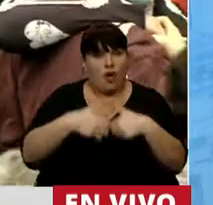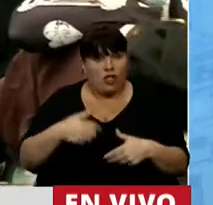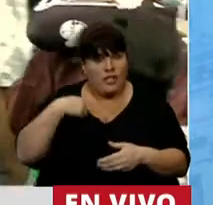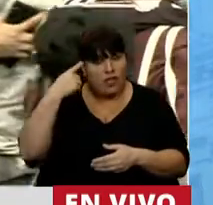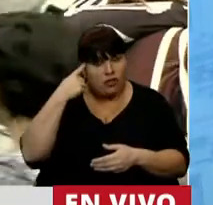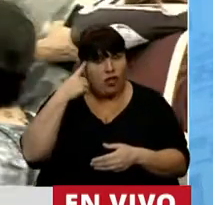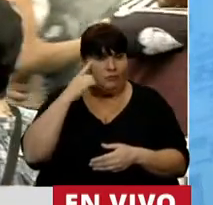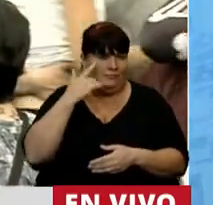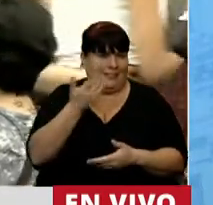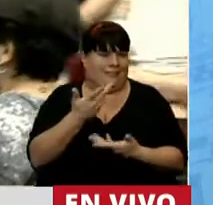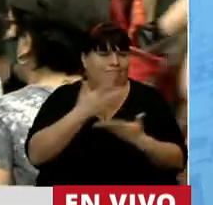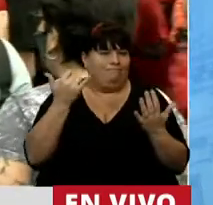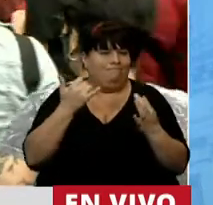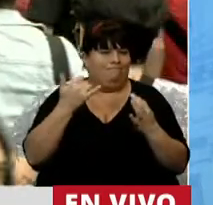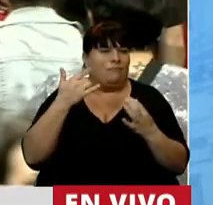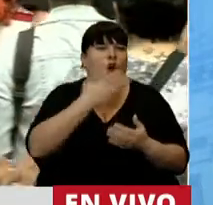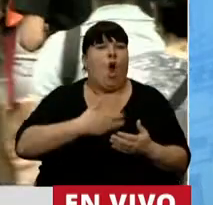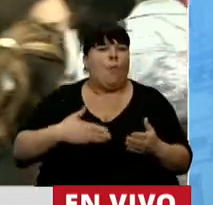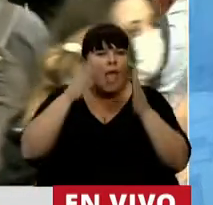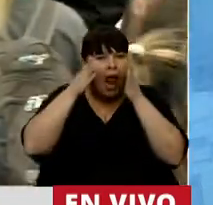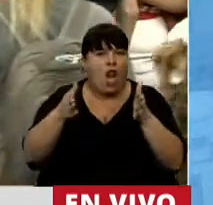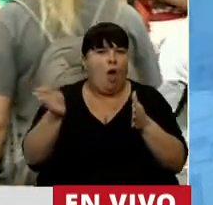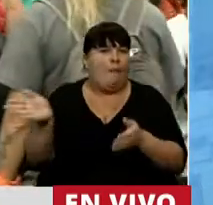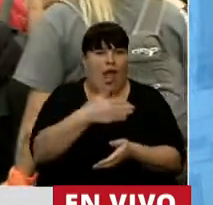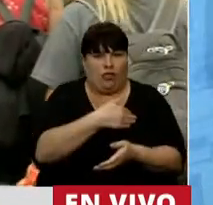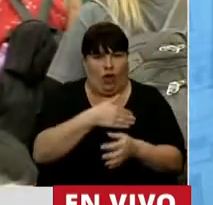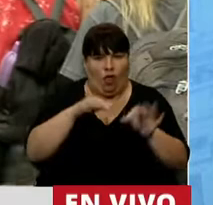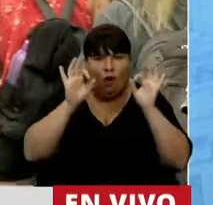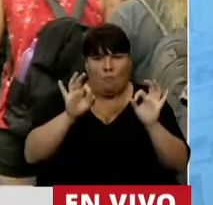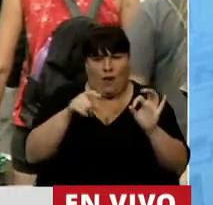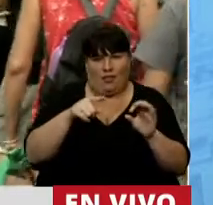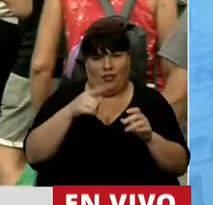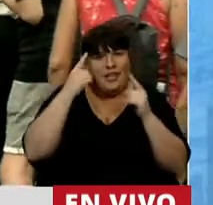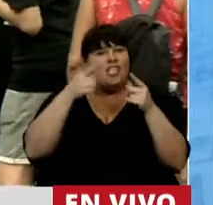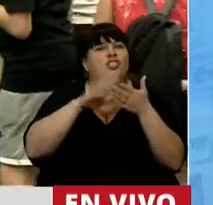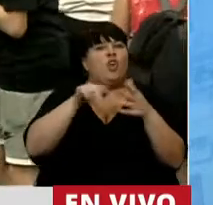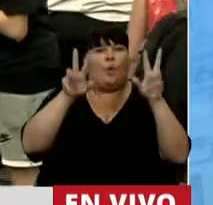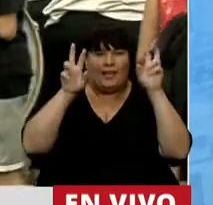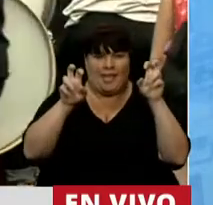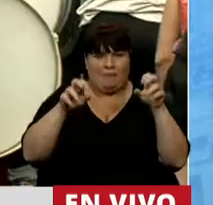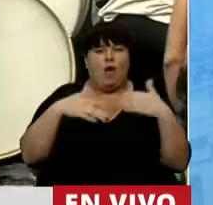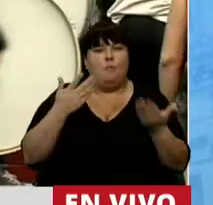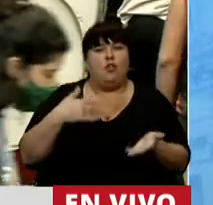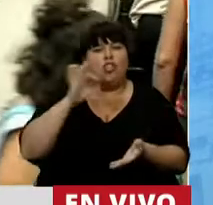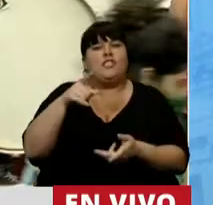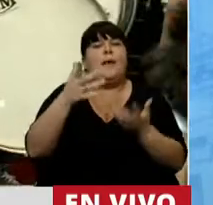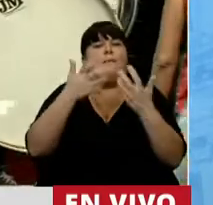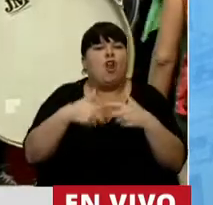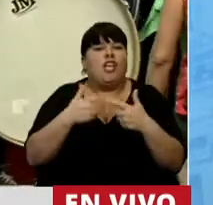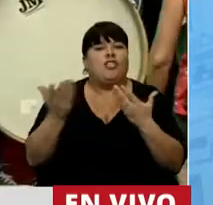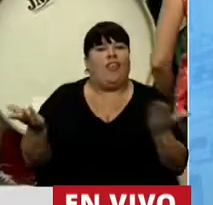muestran la mirada integral que nuestro gobierno hace y tiene respecto a este tema. Por eso entiendo que son proyectos